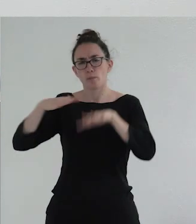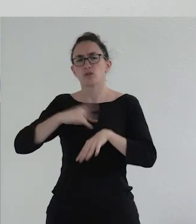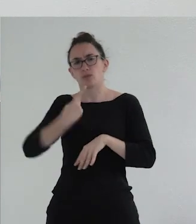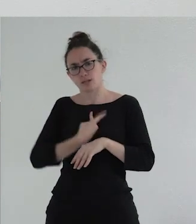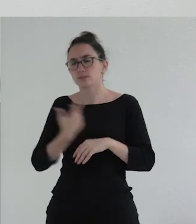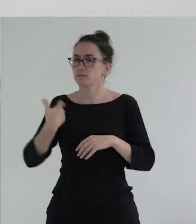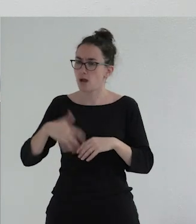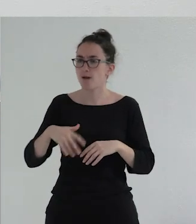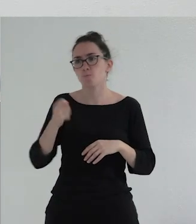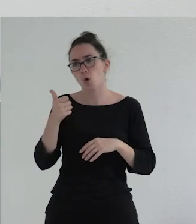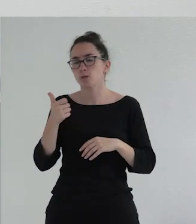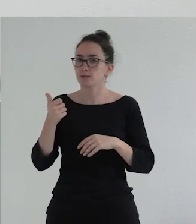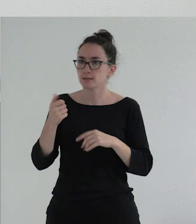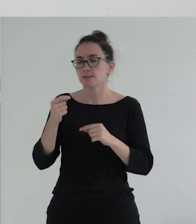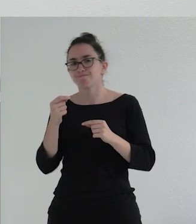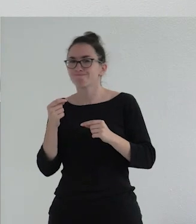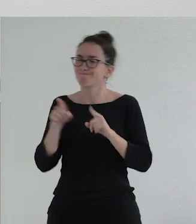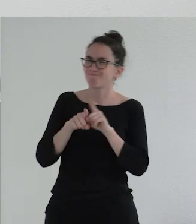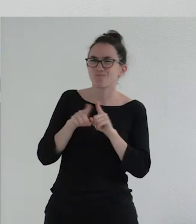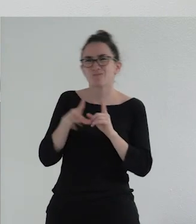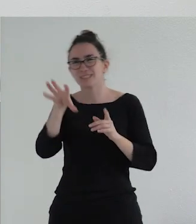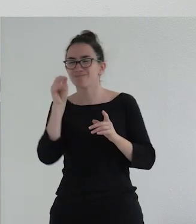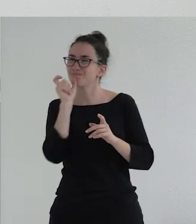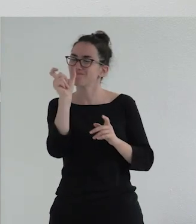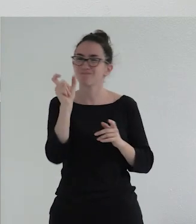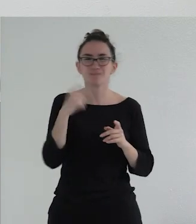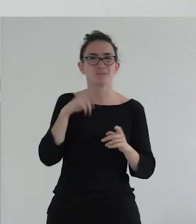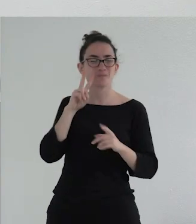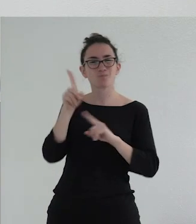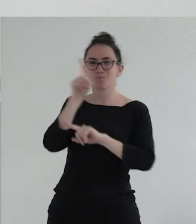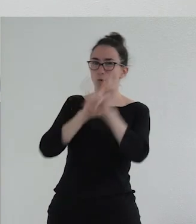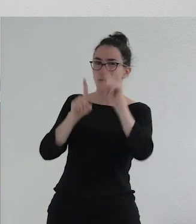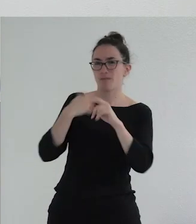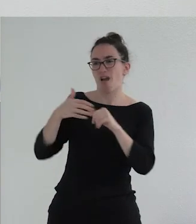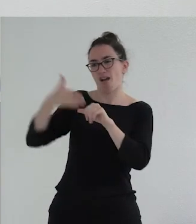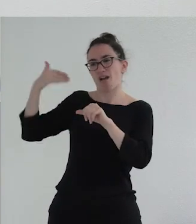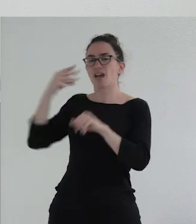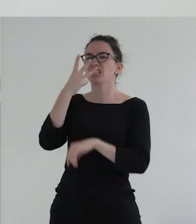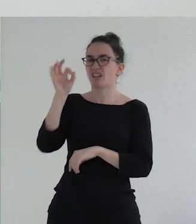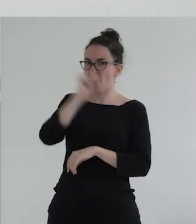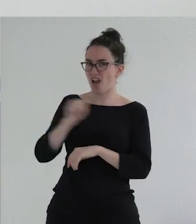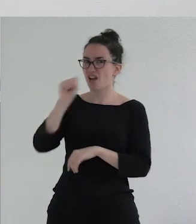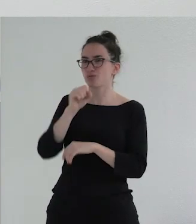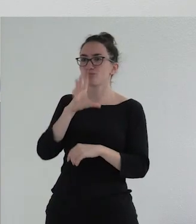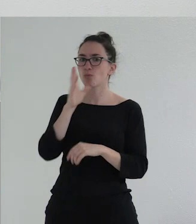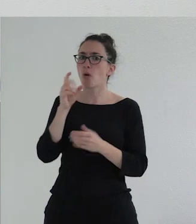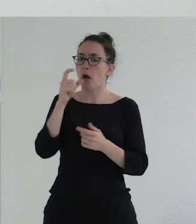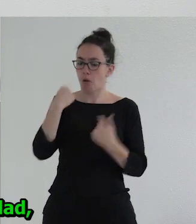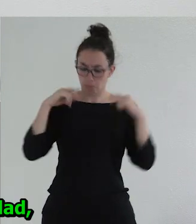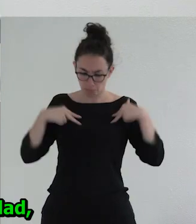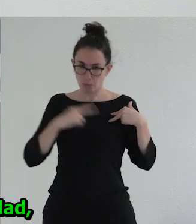llevamos intentando poner en cuestión pues 30 años porque nos parece problemática como categoría es decir que uno puede ser una persona trans y a la vez tener un discurso